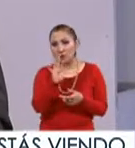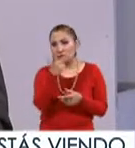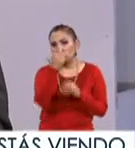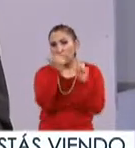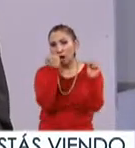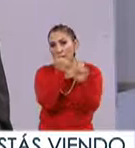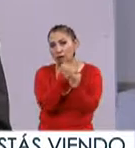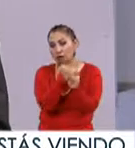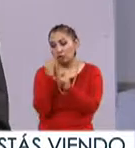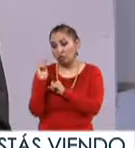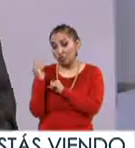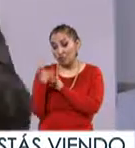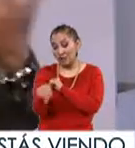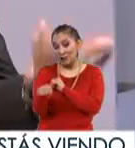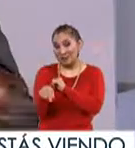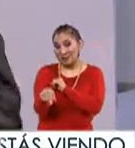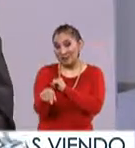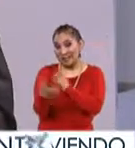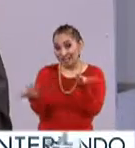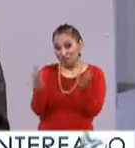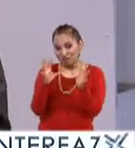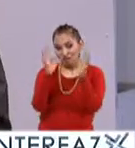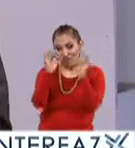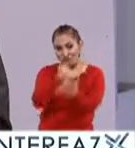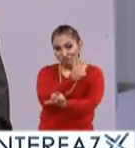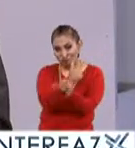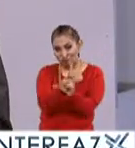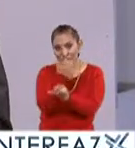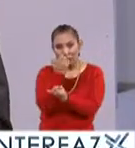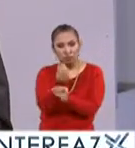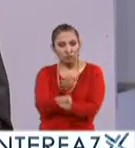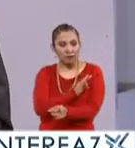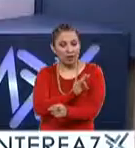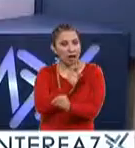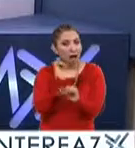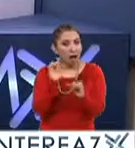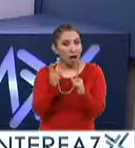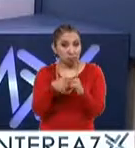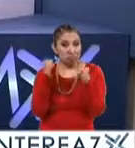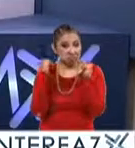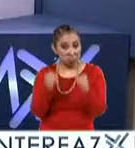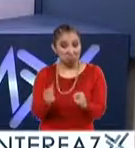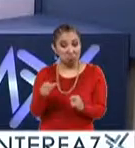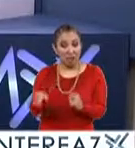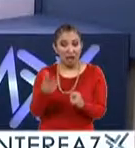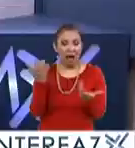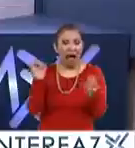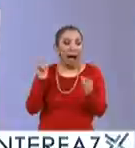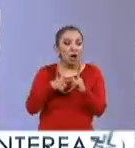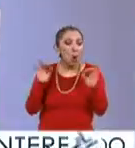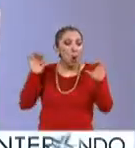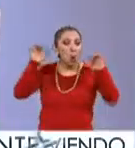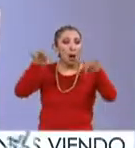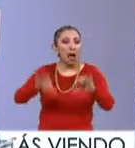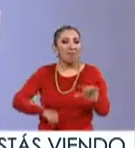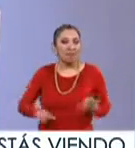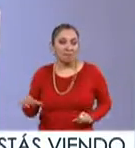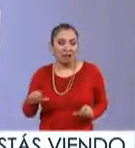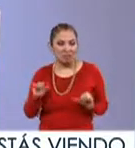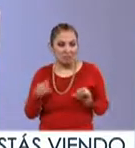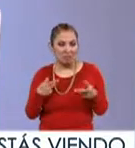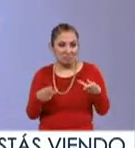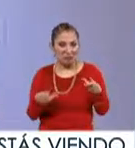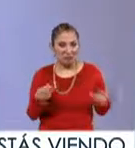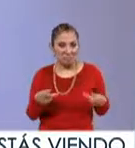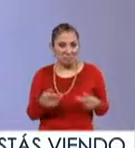años sobre noviembre de fundada la institución. Pues muchas felicidades, seguramente algún evento se harán para celebrar. Sí, tenemos